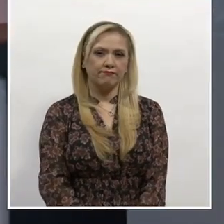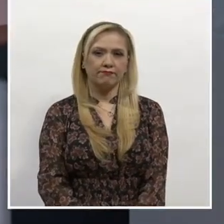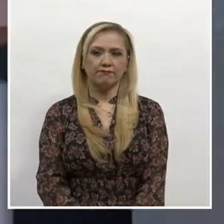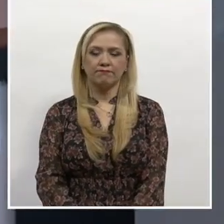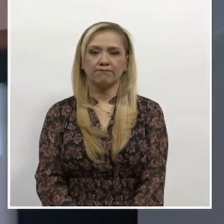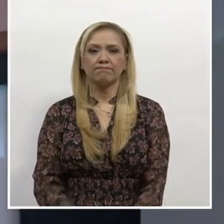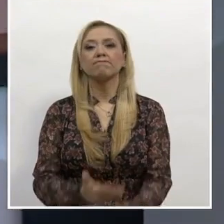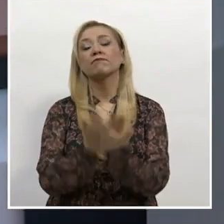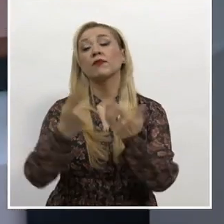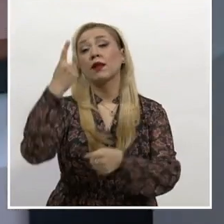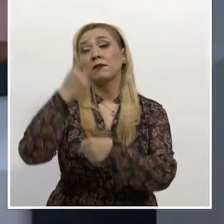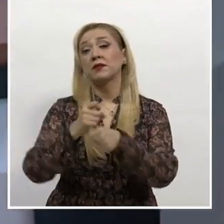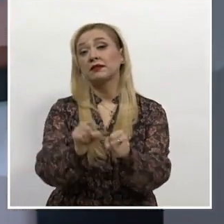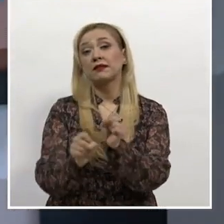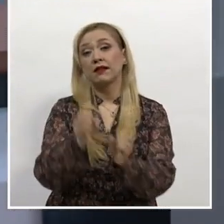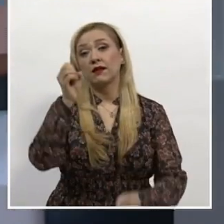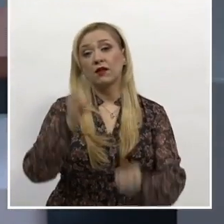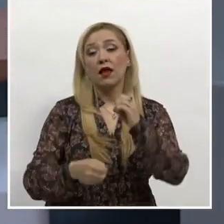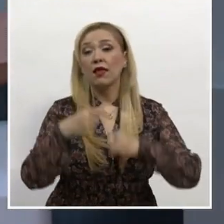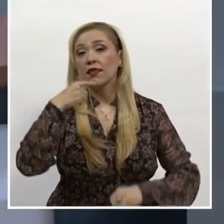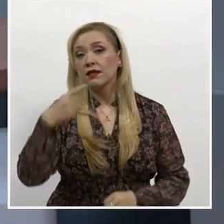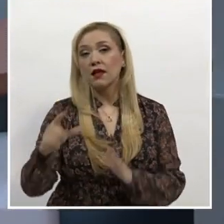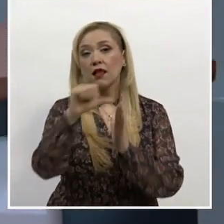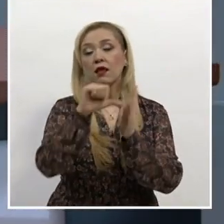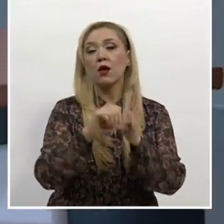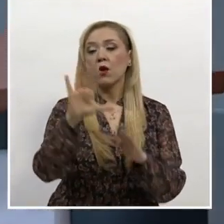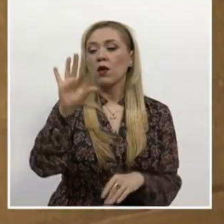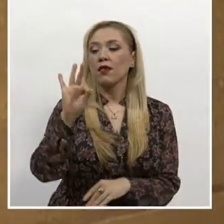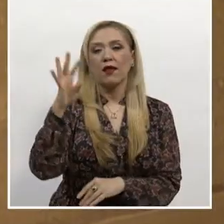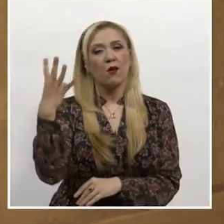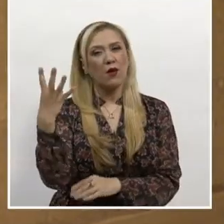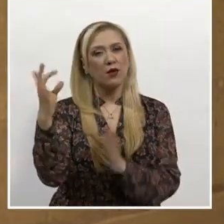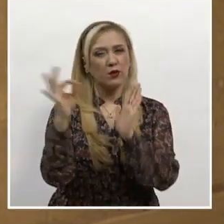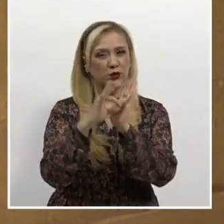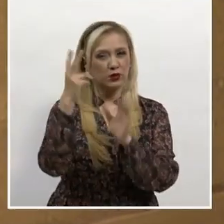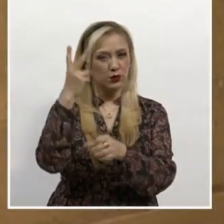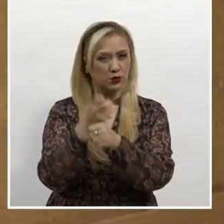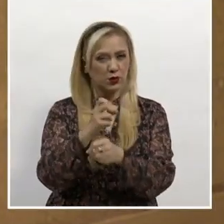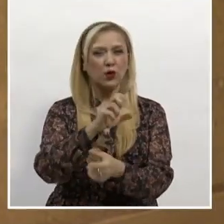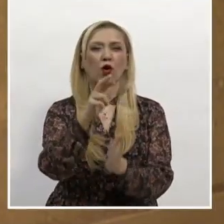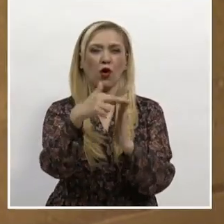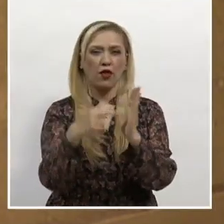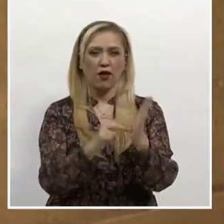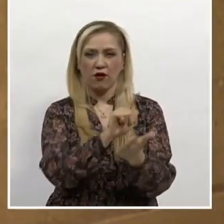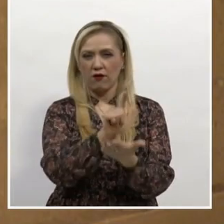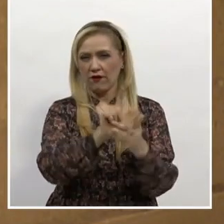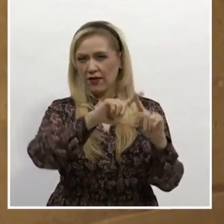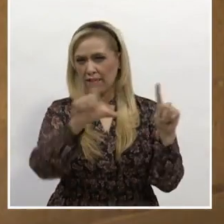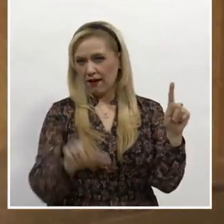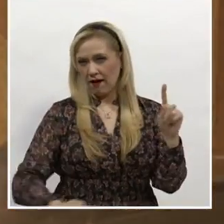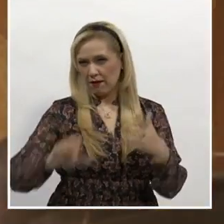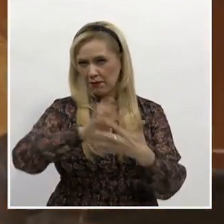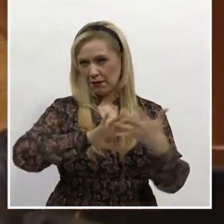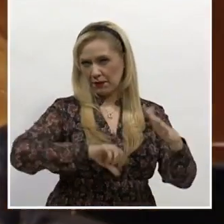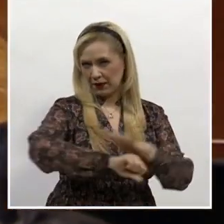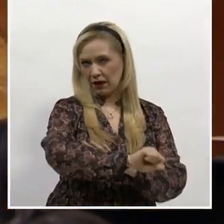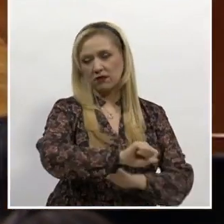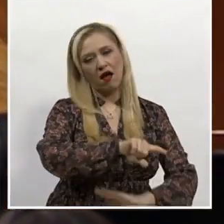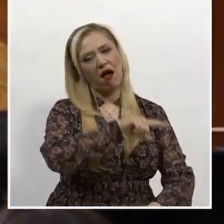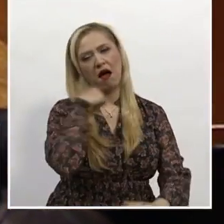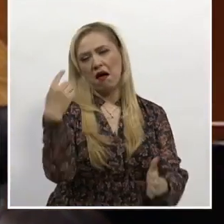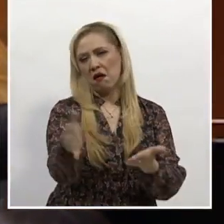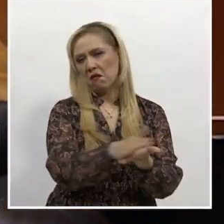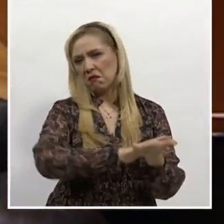Y la primera sala de la Corte determinó que el artículo 44, fracción segunda del Código Federal de Procedimientos Penales, abrogado,